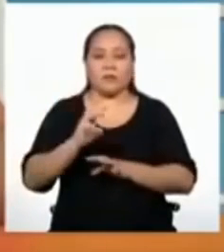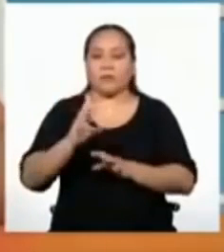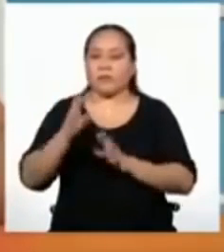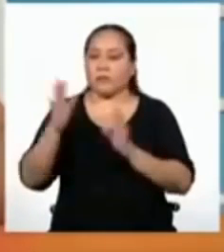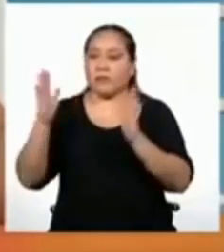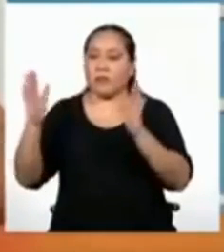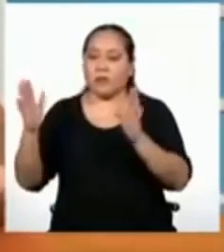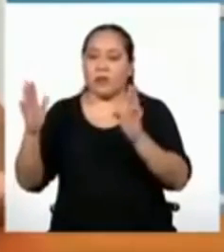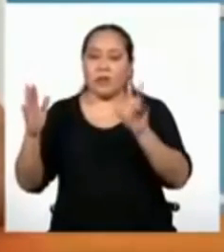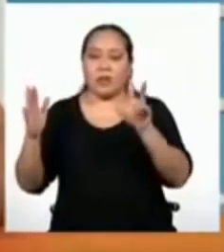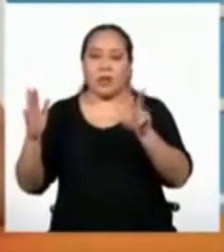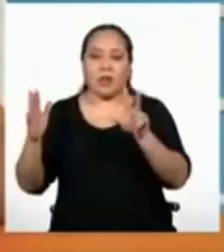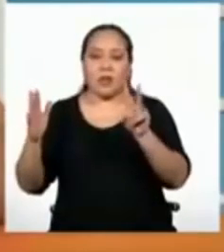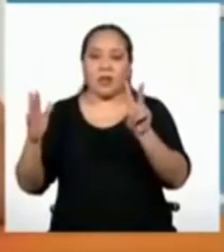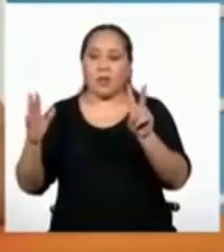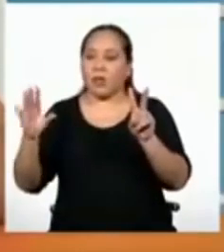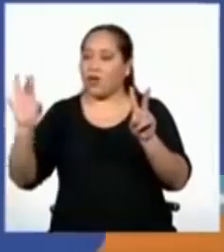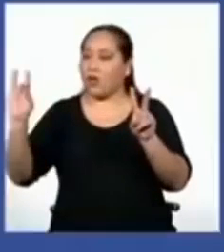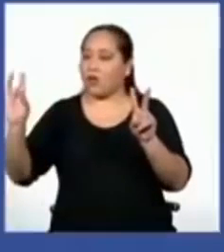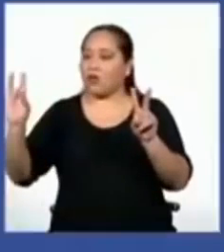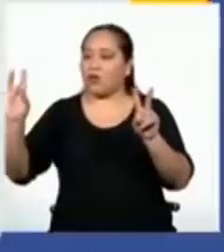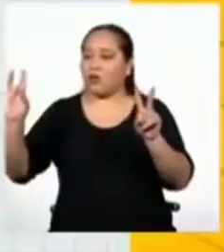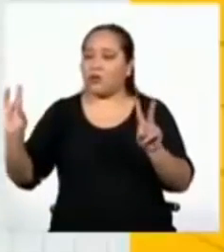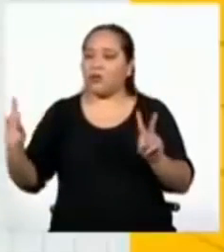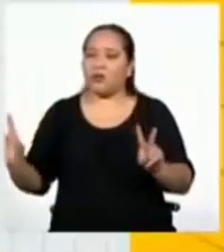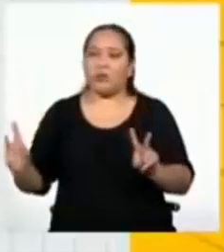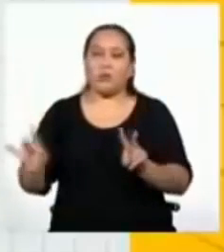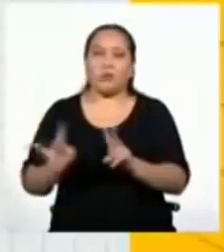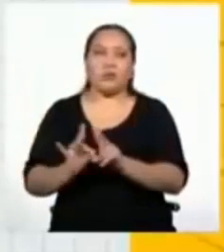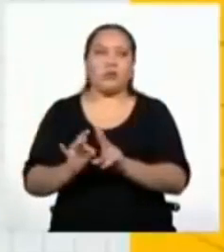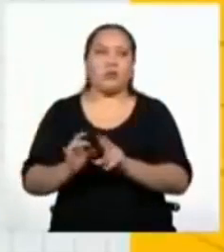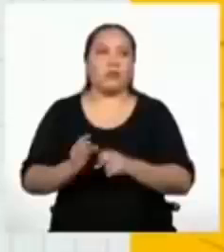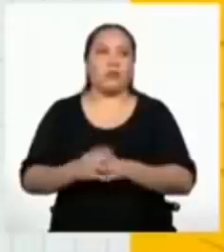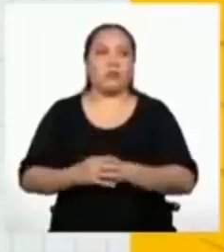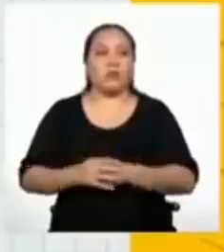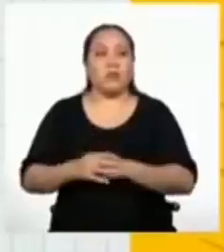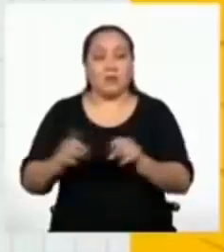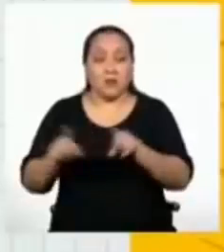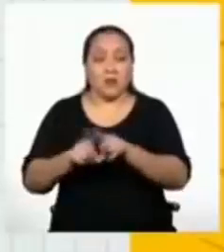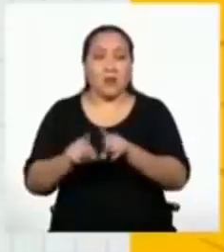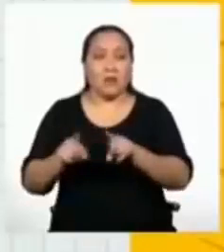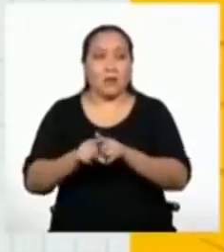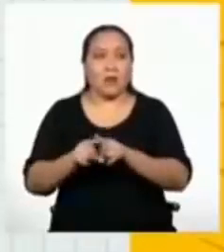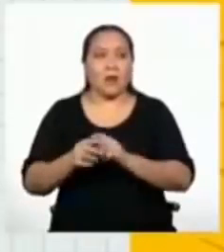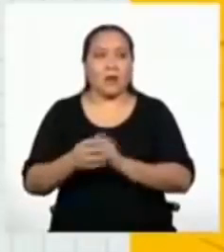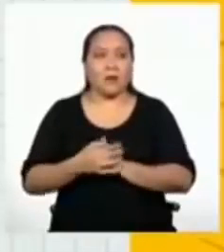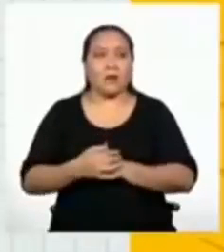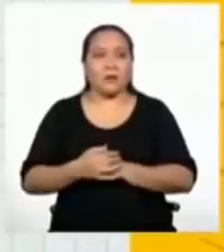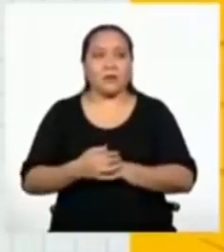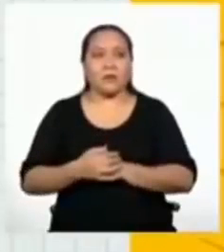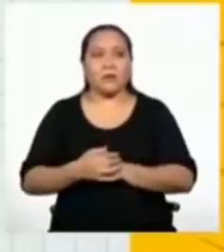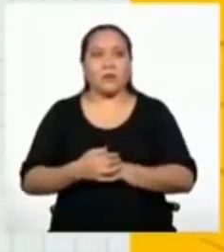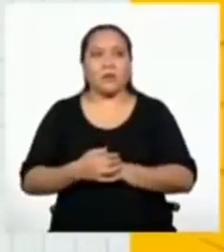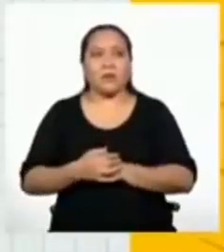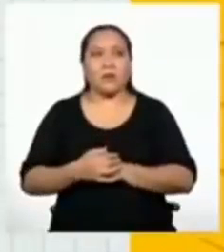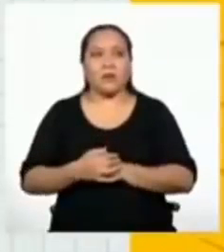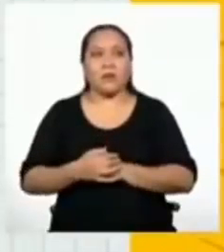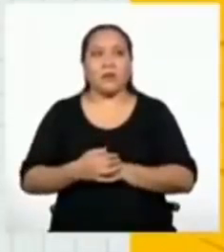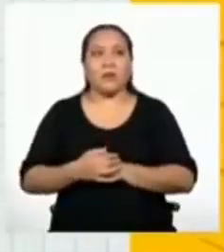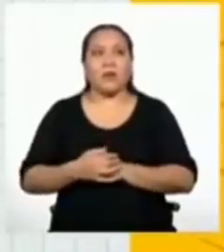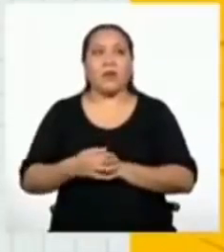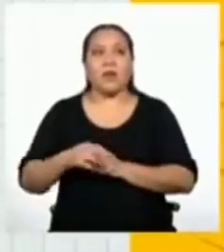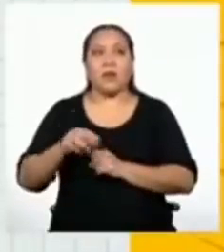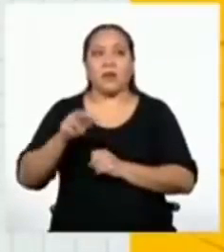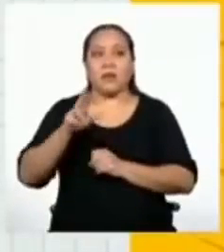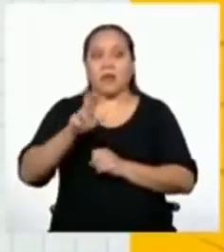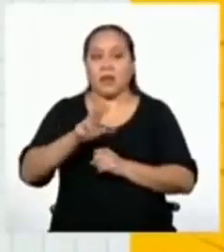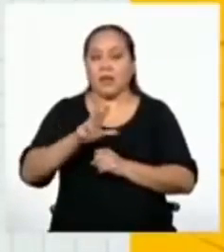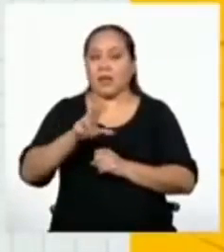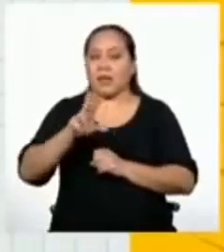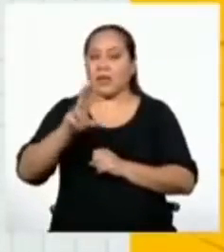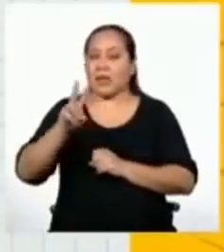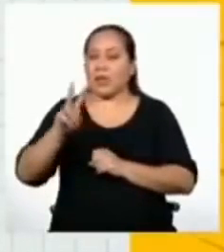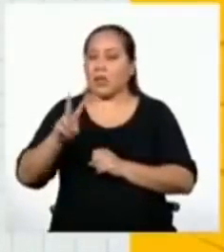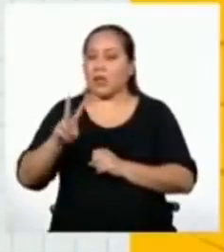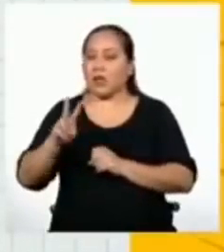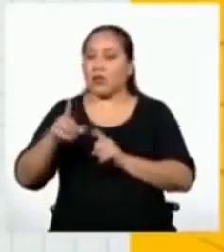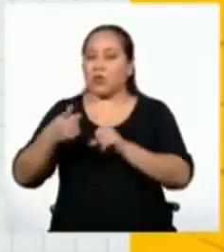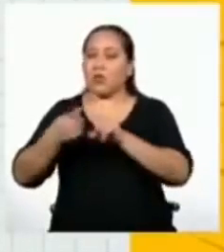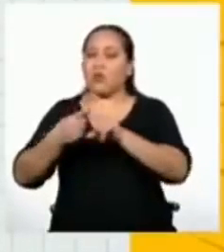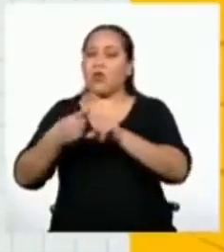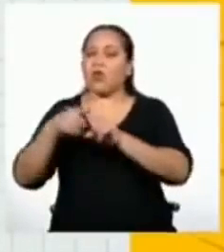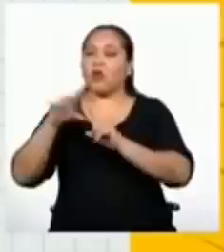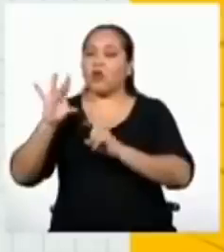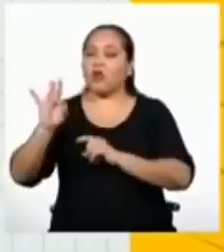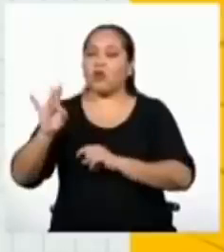los números treinta y dos y ocho. ¡También cumple! Multipliqué treinta y dos por ocho y me